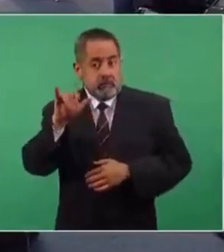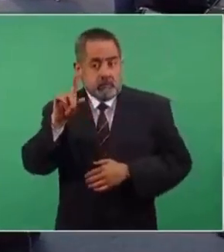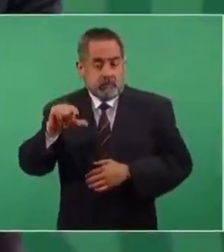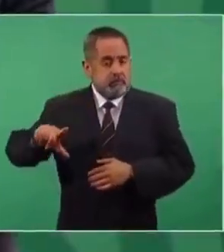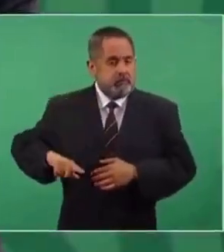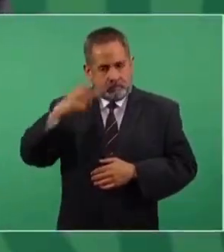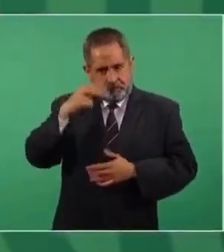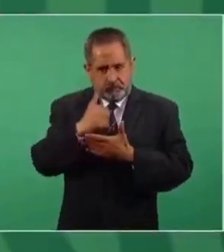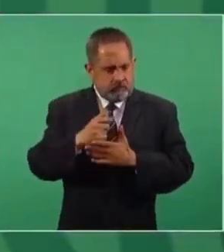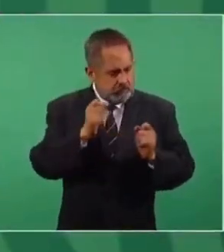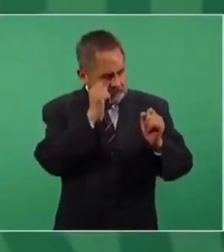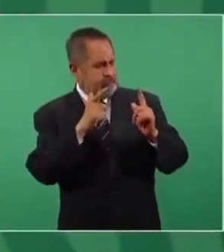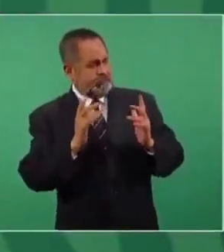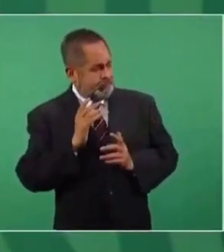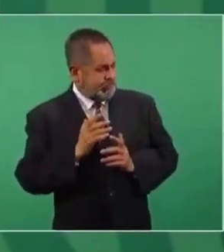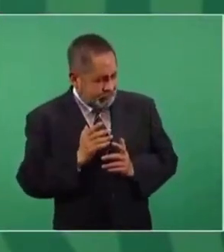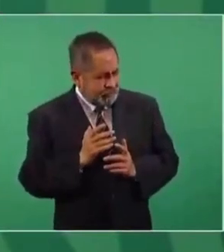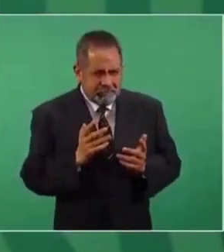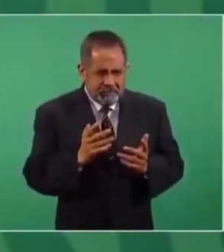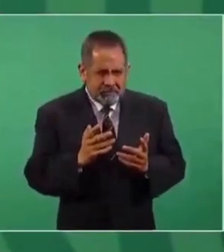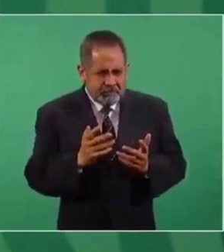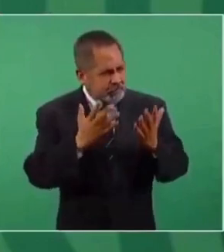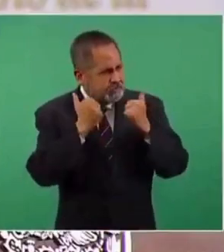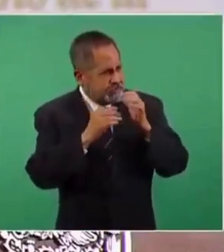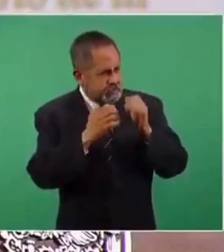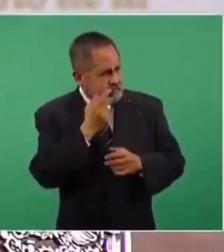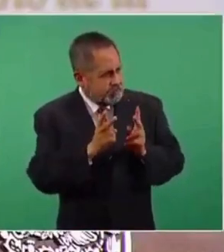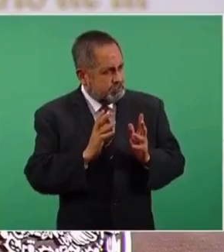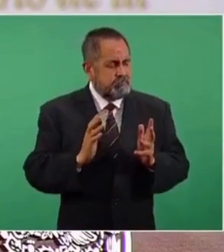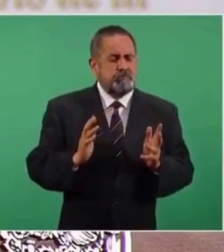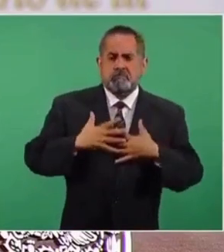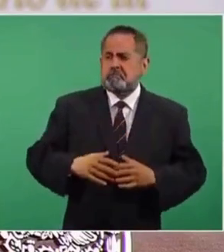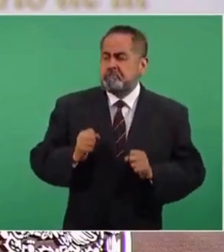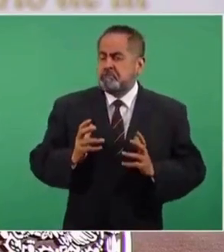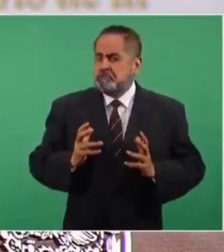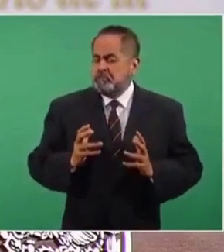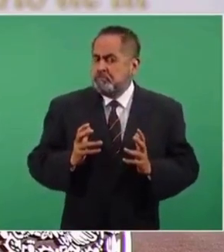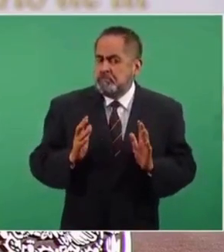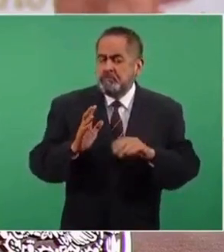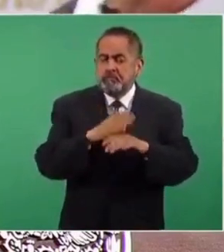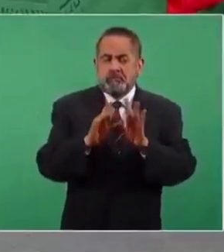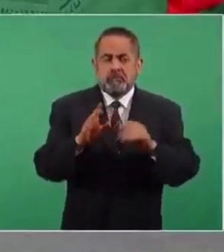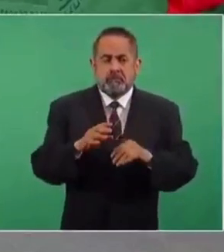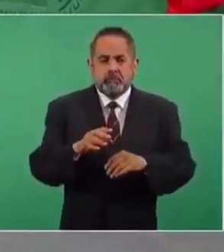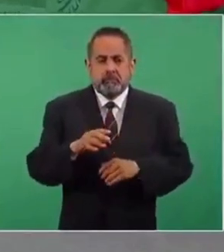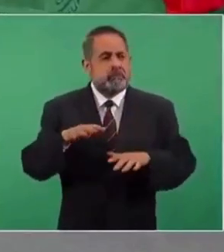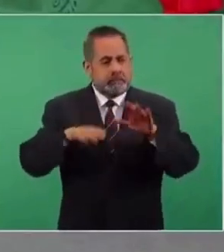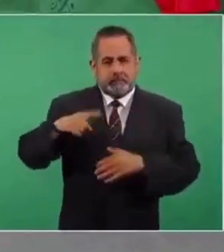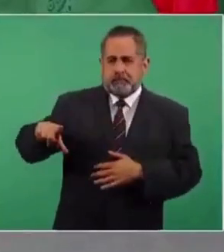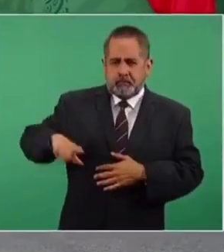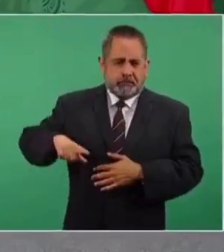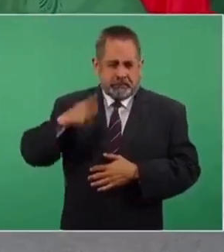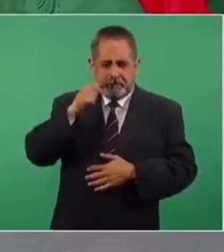porque hasta en las situaciones más difíciles aceptan, bueno, está bien,